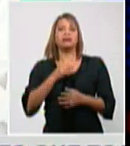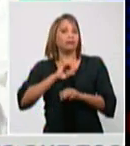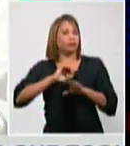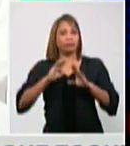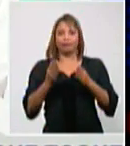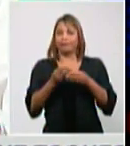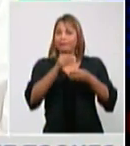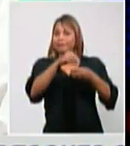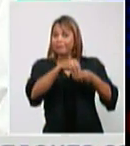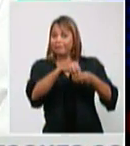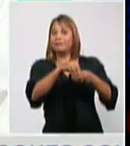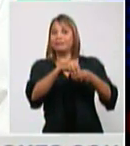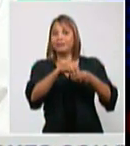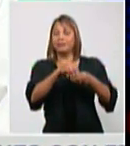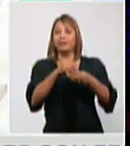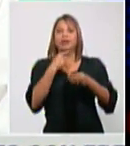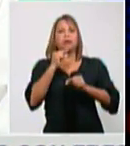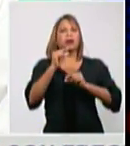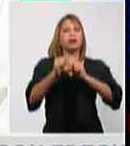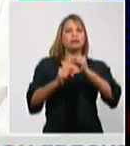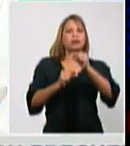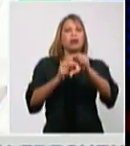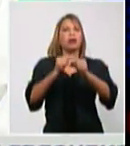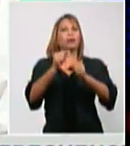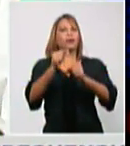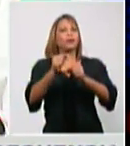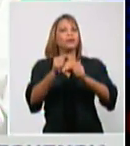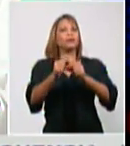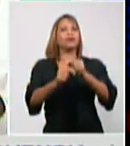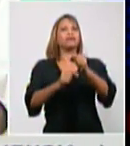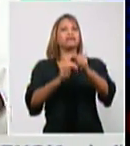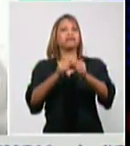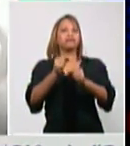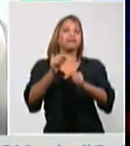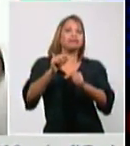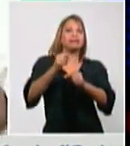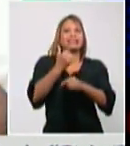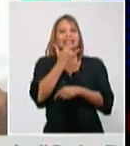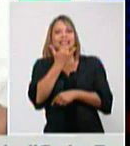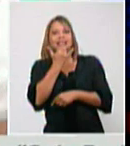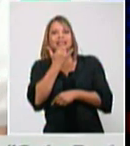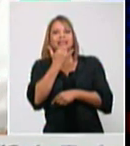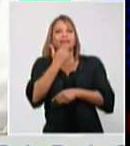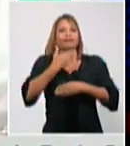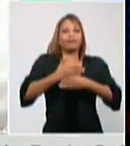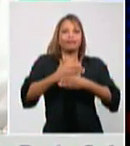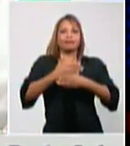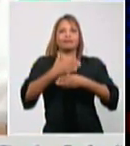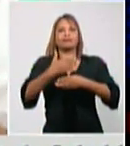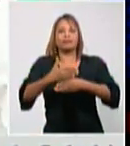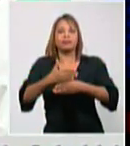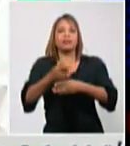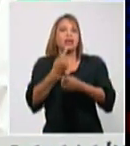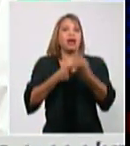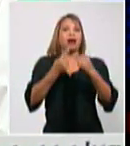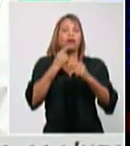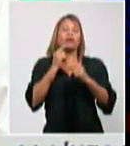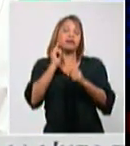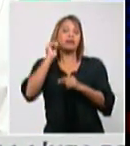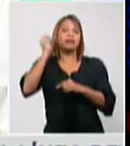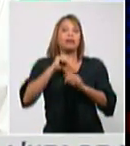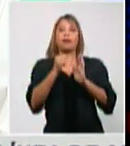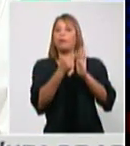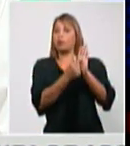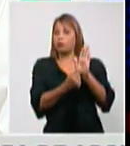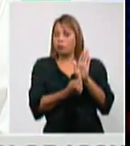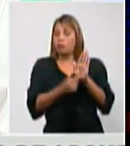Fue teniendo una evolución un tanto tórpida, a pesar del protocolo que está establecido en nuestro país, que